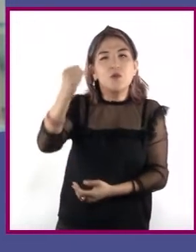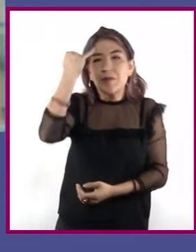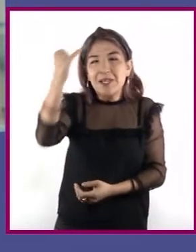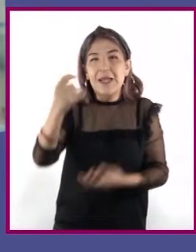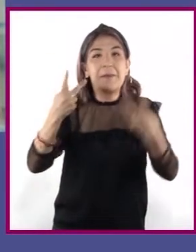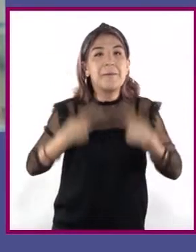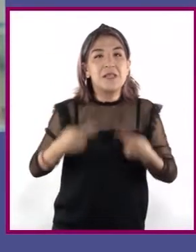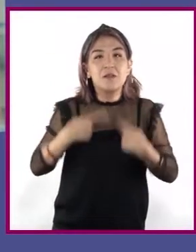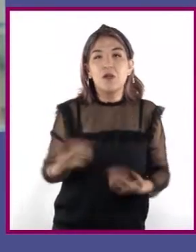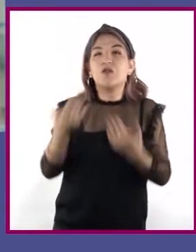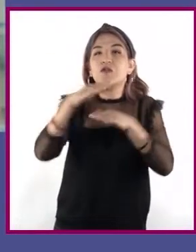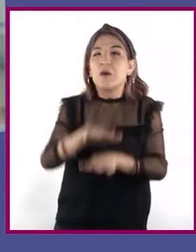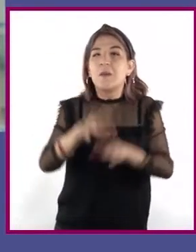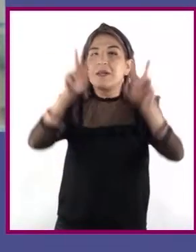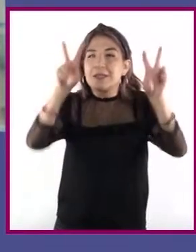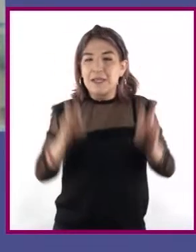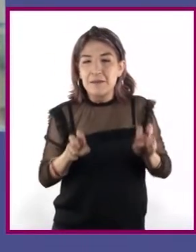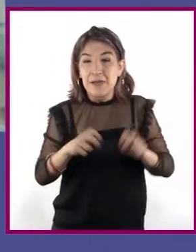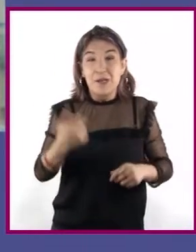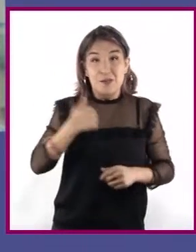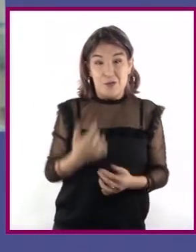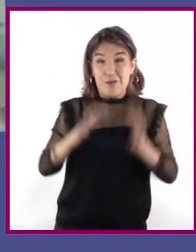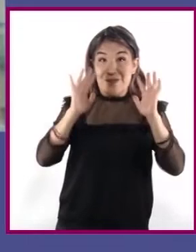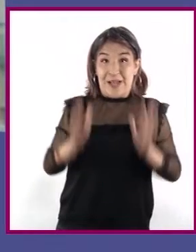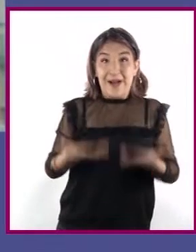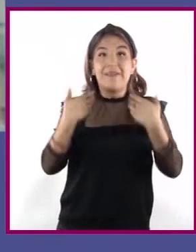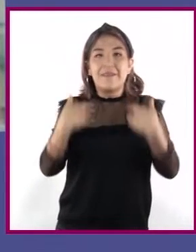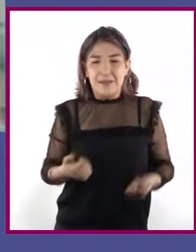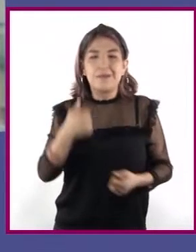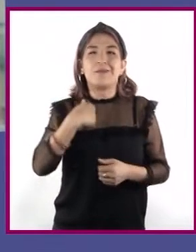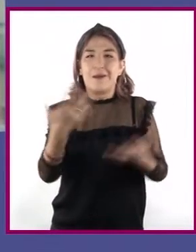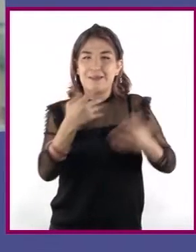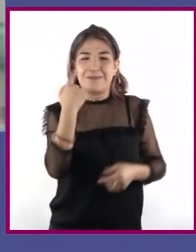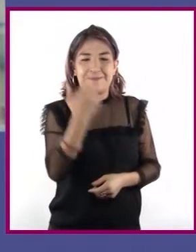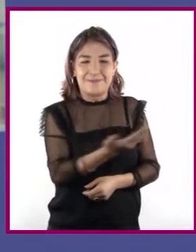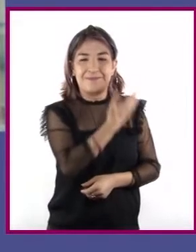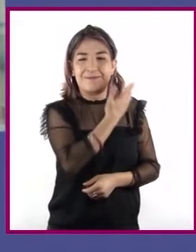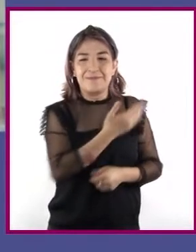persona tiene de algo. Ya que entendí, realicé esta otra ficha.